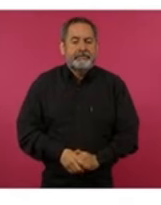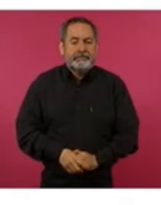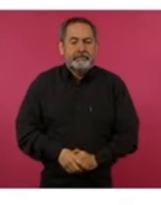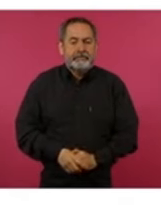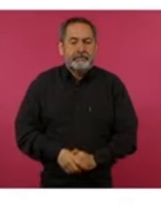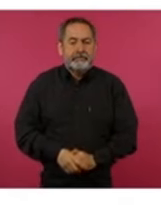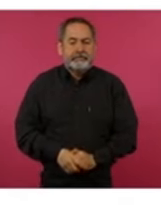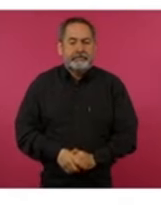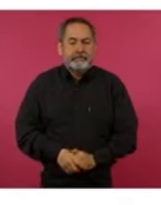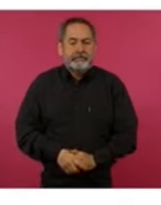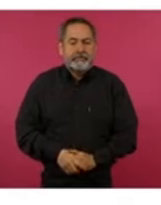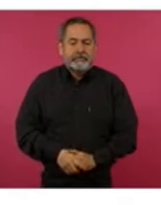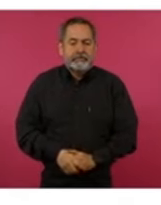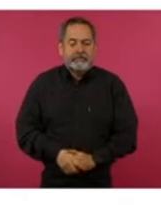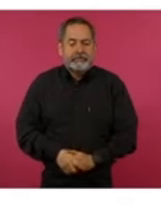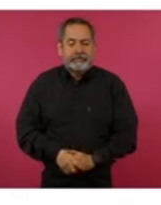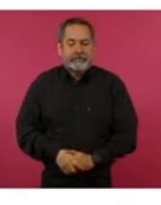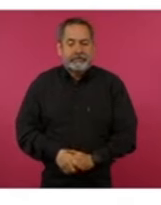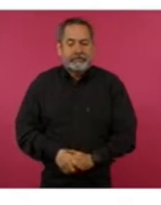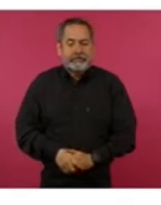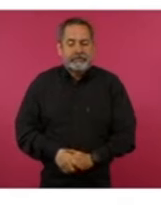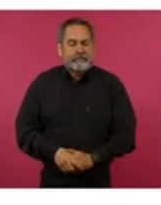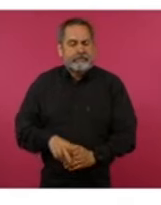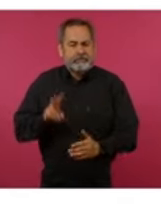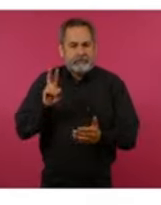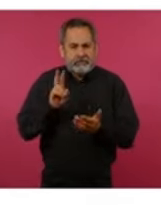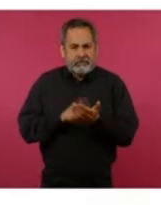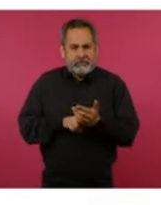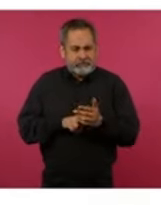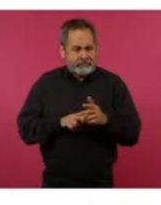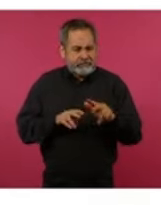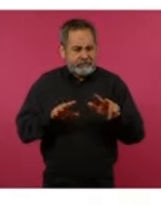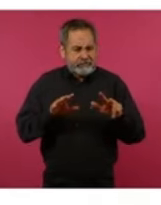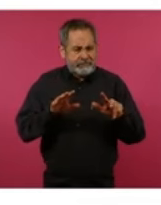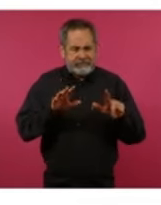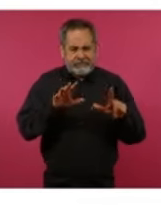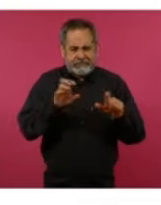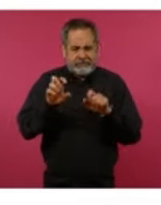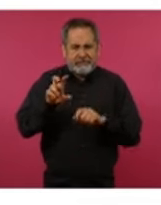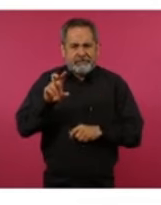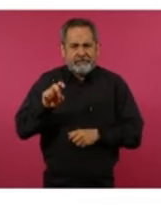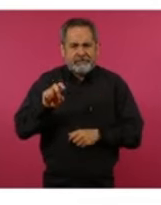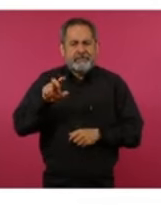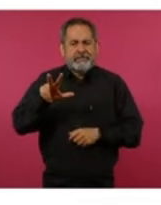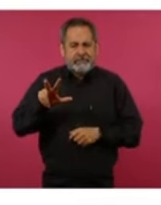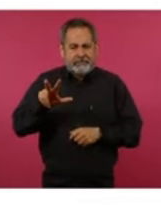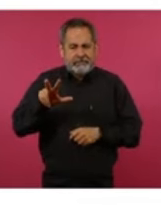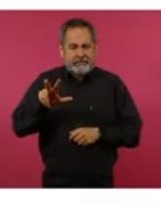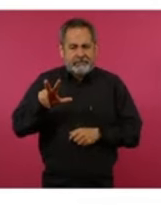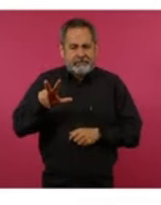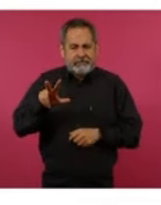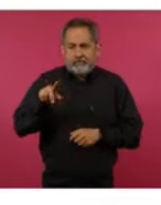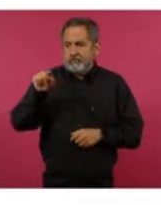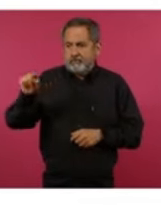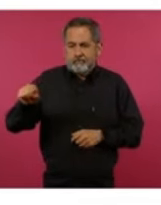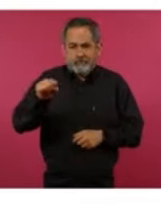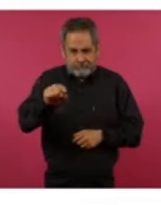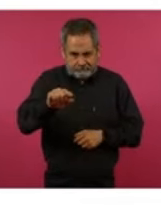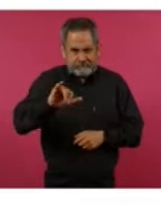dos mil setecientas treinta y ocho operando,